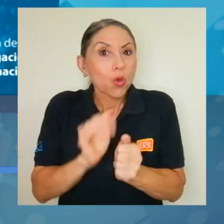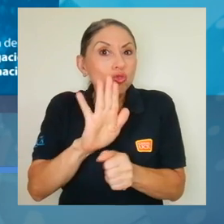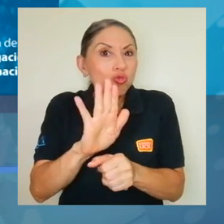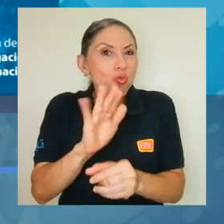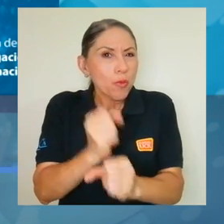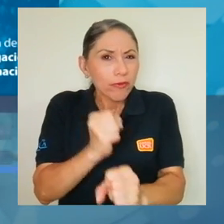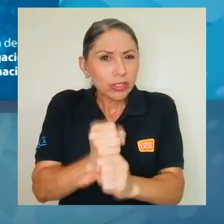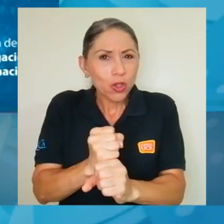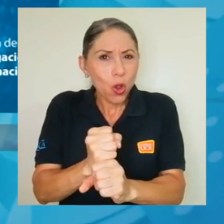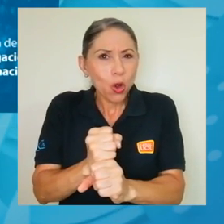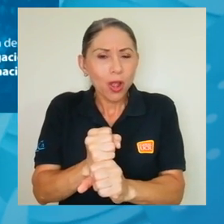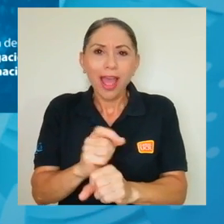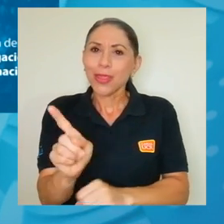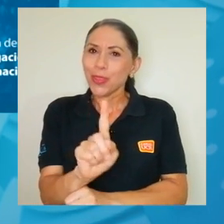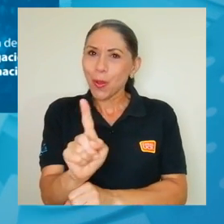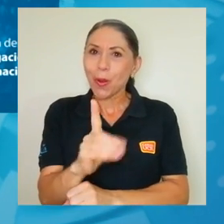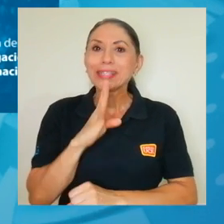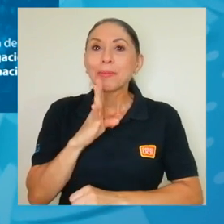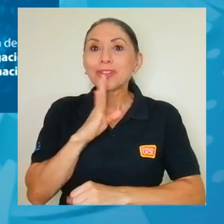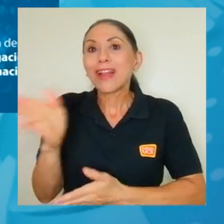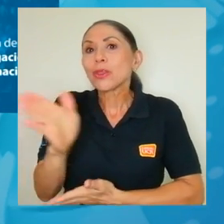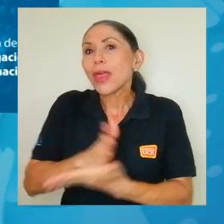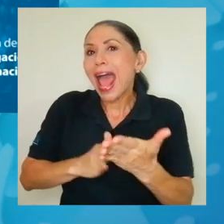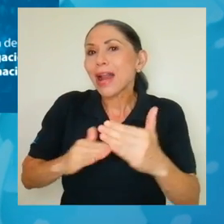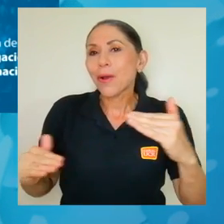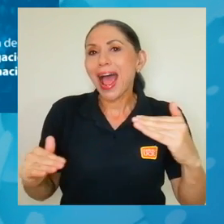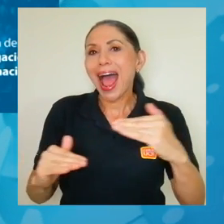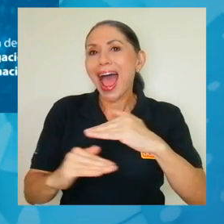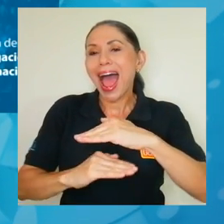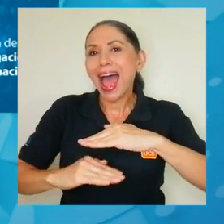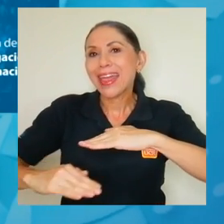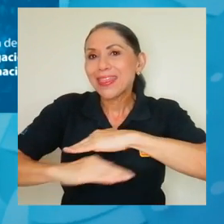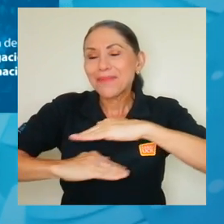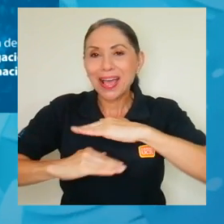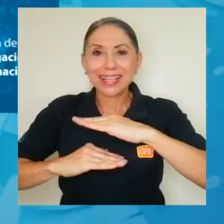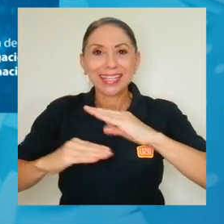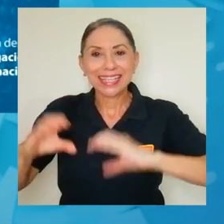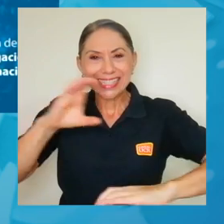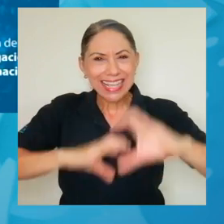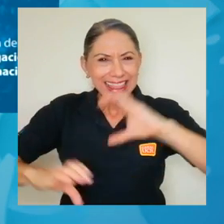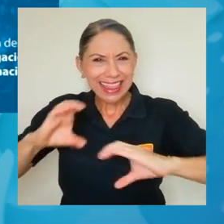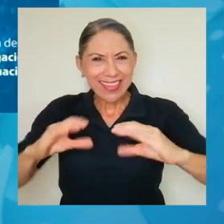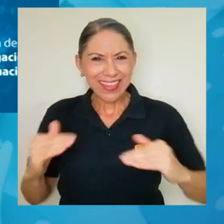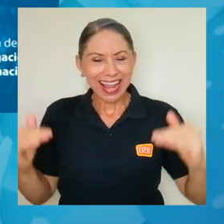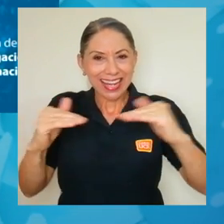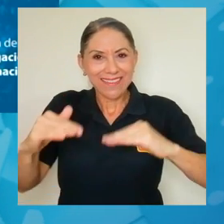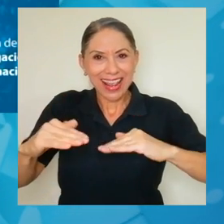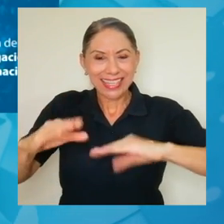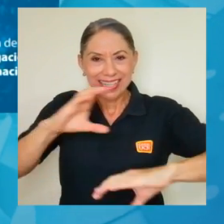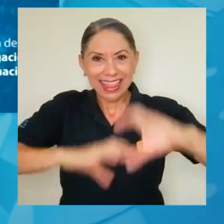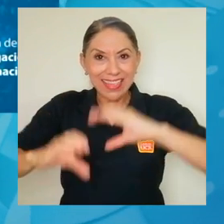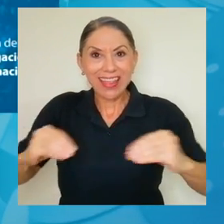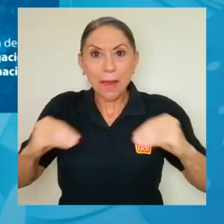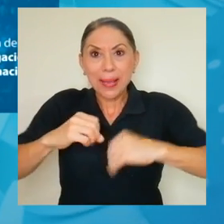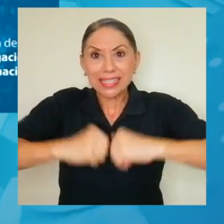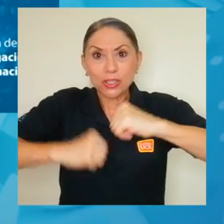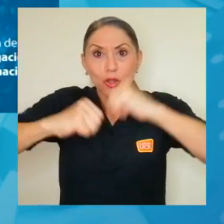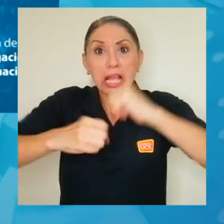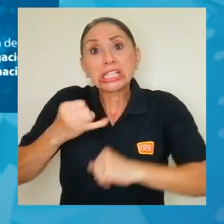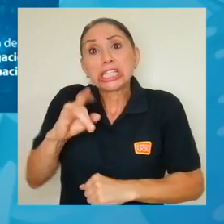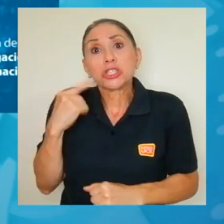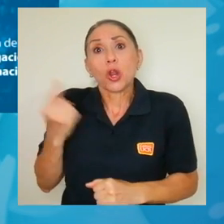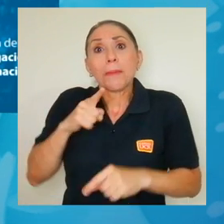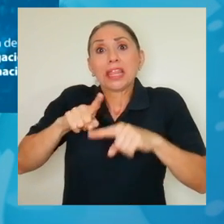No, estamos hablando de una cuestión científica más estructurada, ¿no? Porque si solo dependiera de mi buena motivación o de mi buena actitud, no